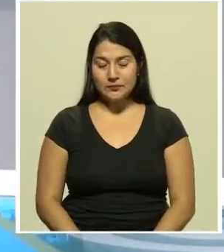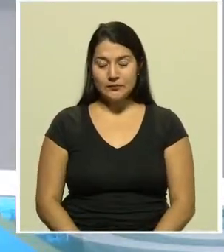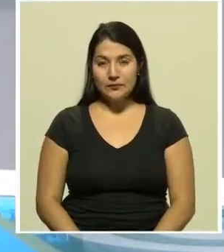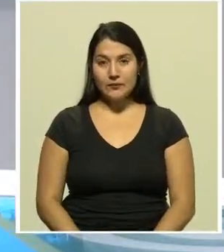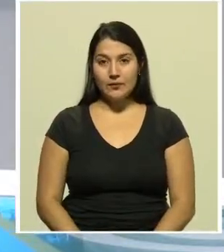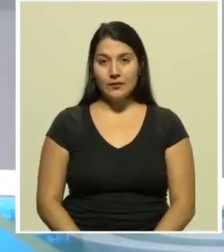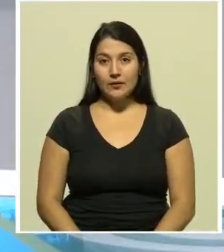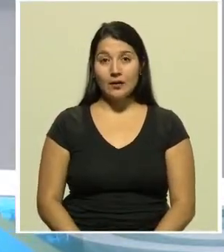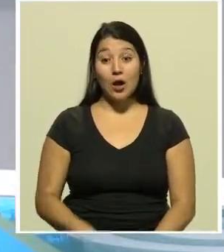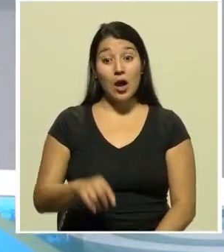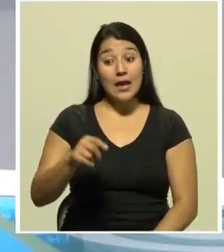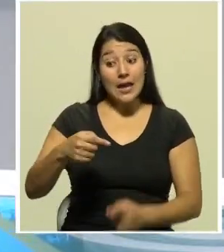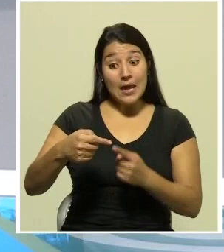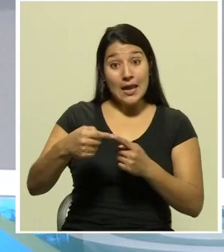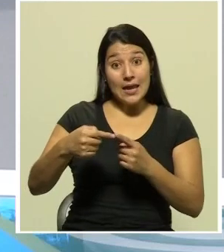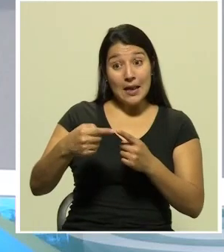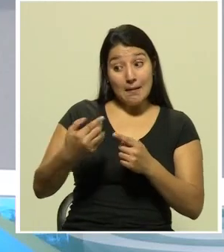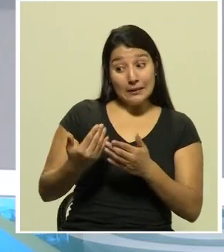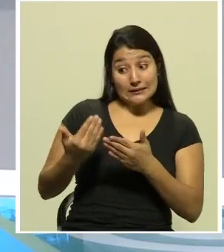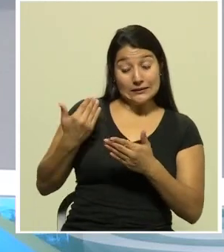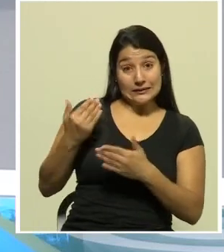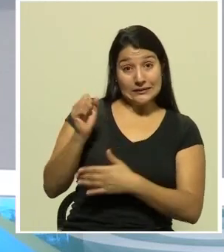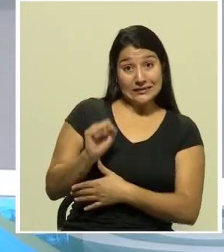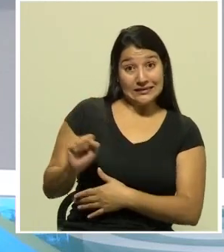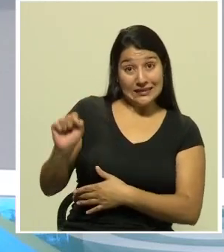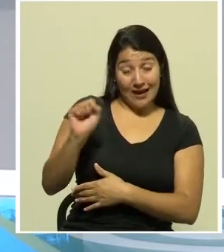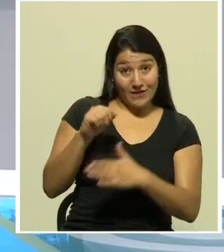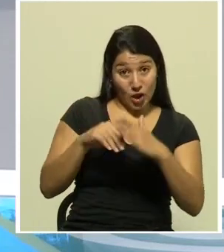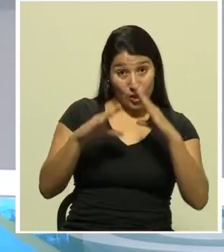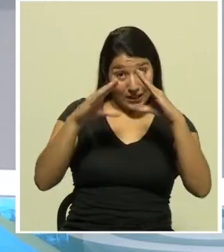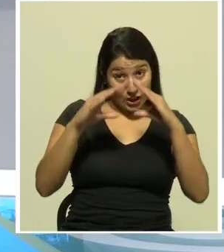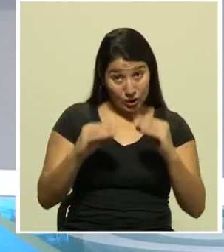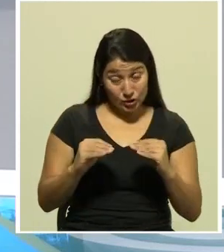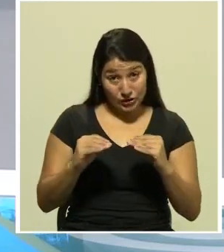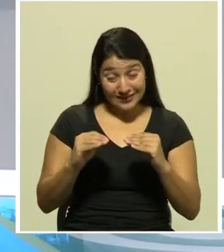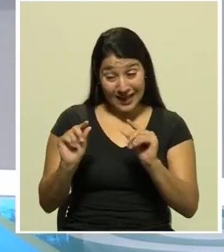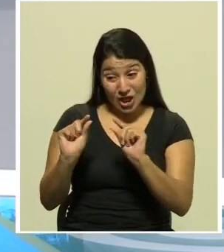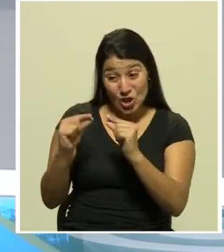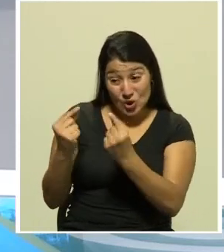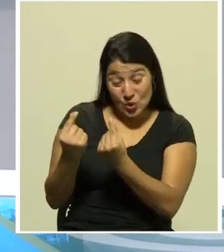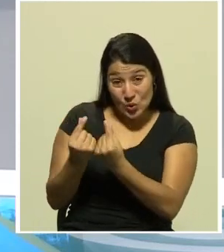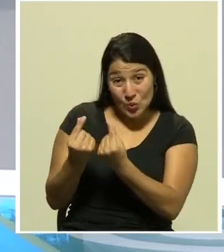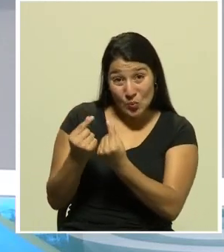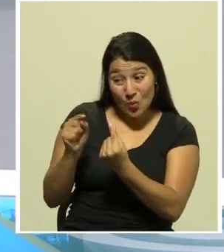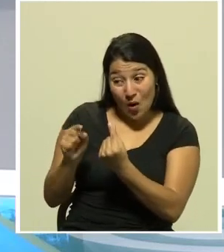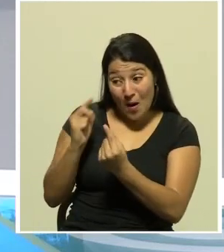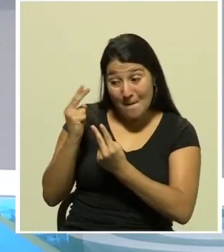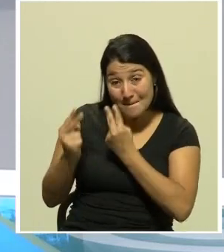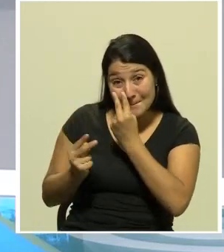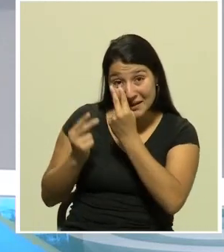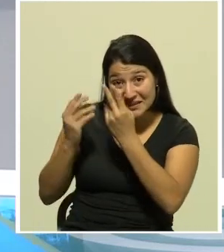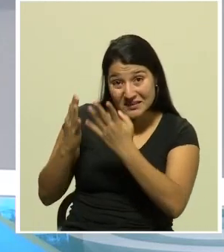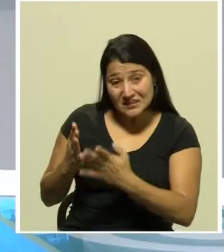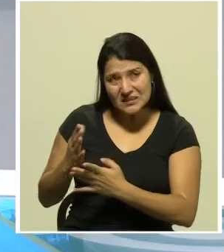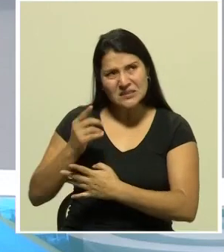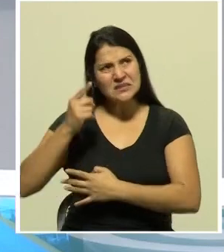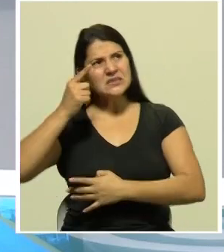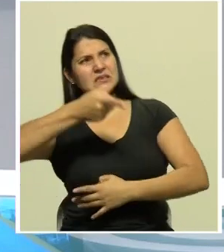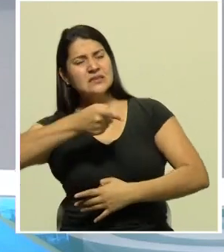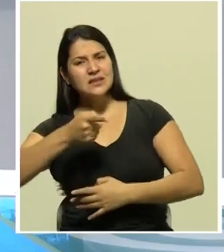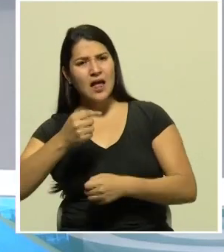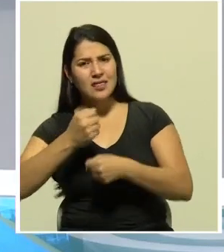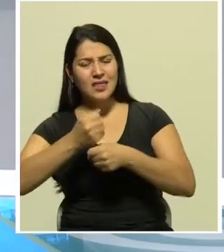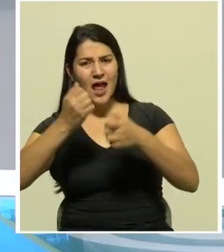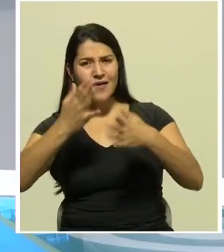Precisamente este sábado por la noche, un grupo de vecinos obligó al personal de la Cruz